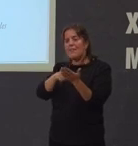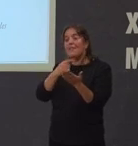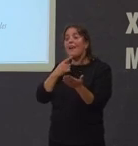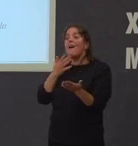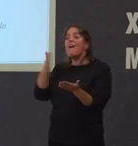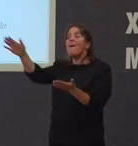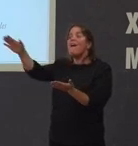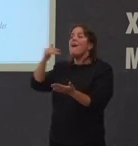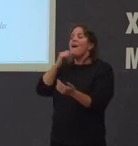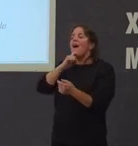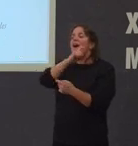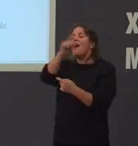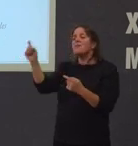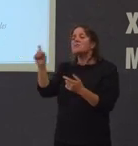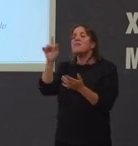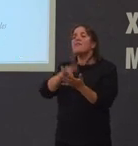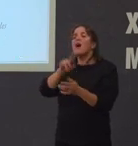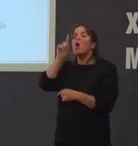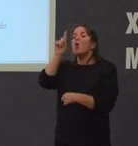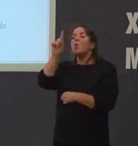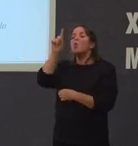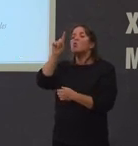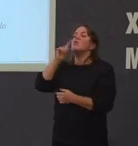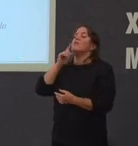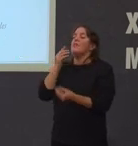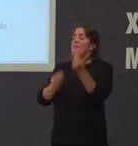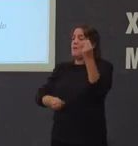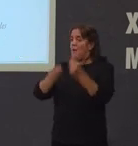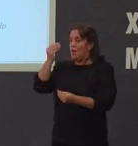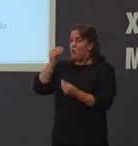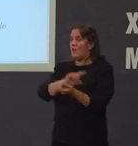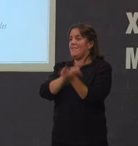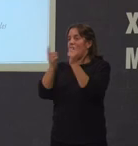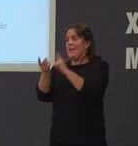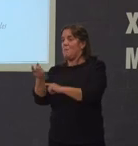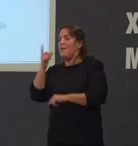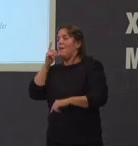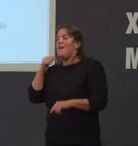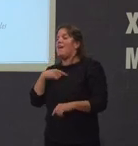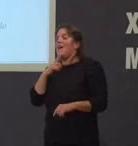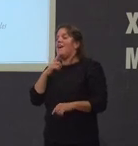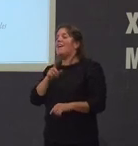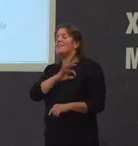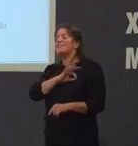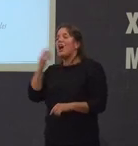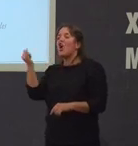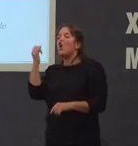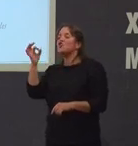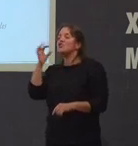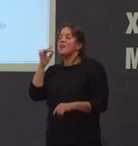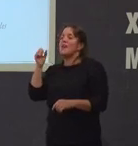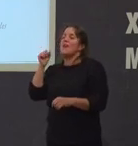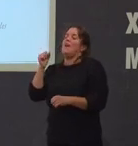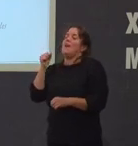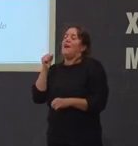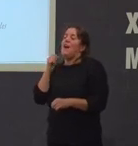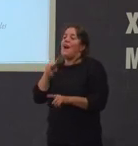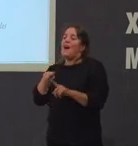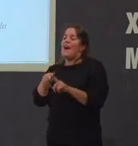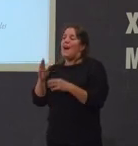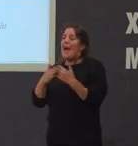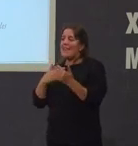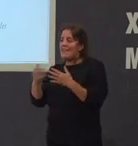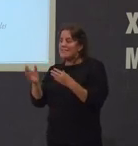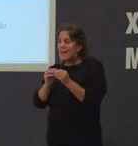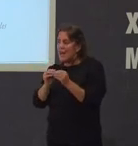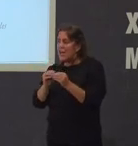reconvertido simbólicamente en San José Artesano que isto xa os suena máis verdad que sí en San José Artesano